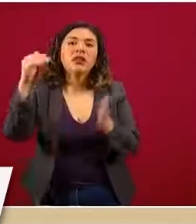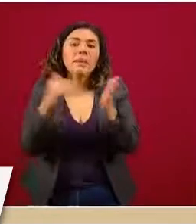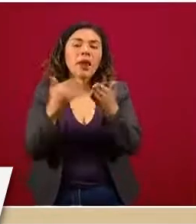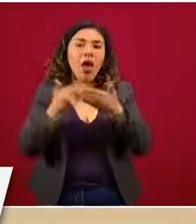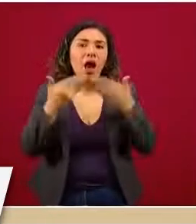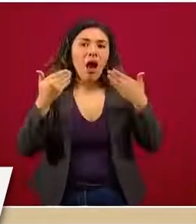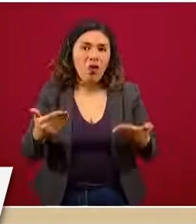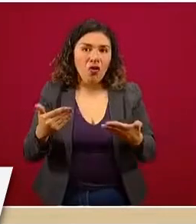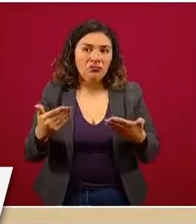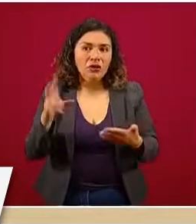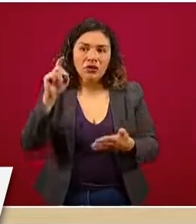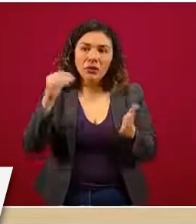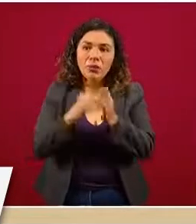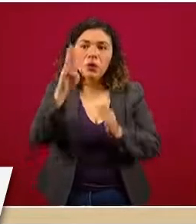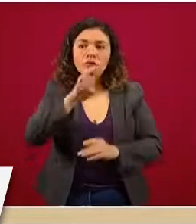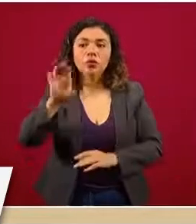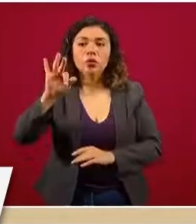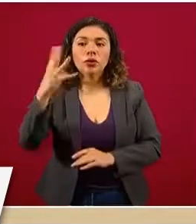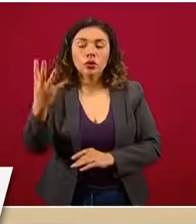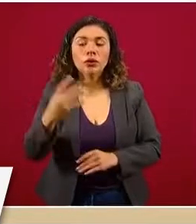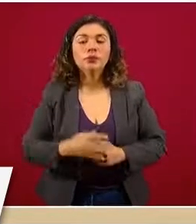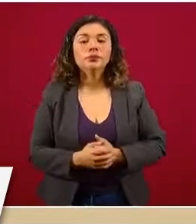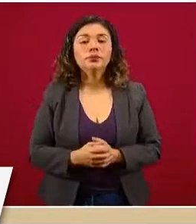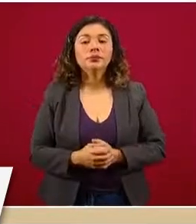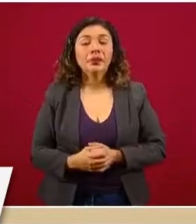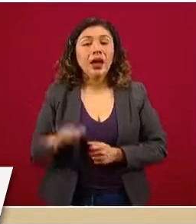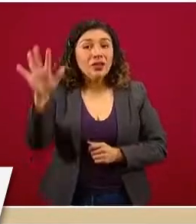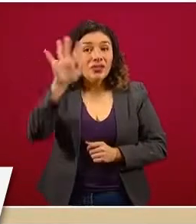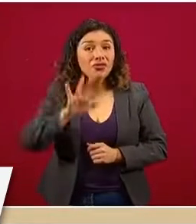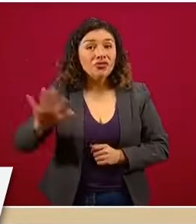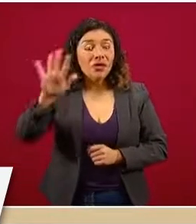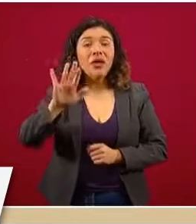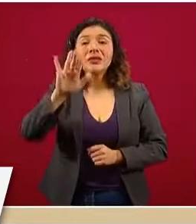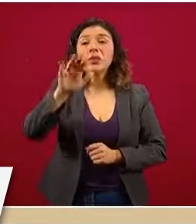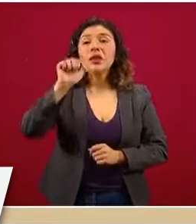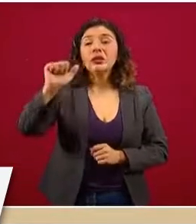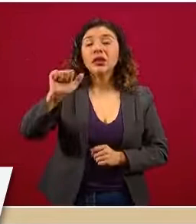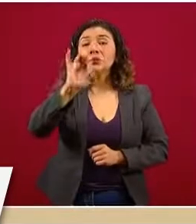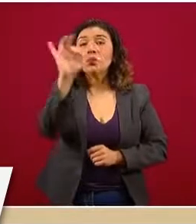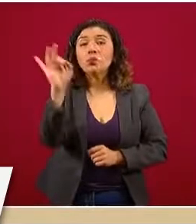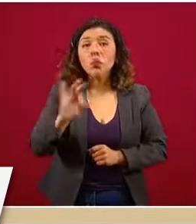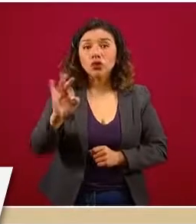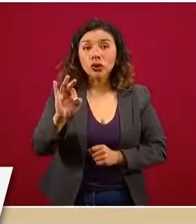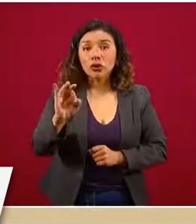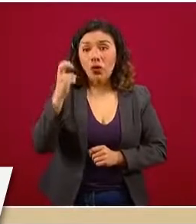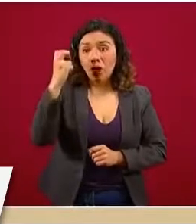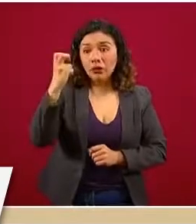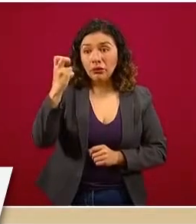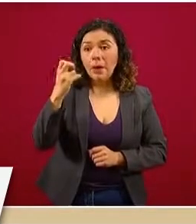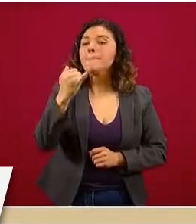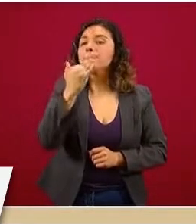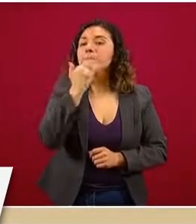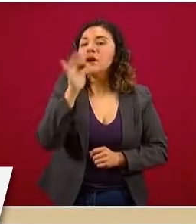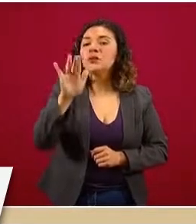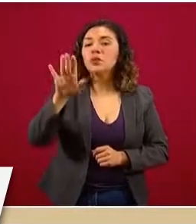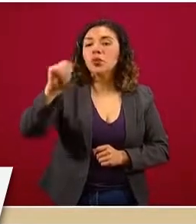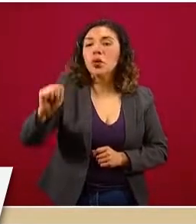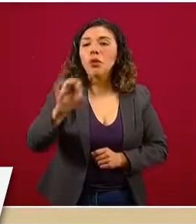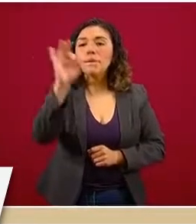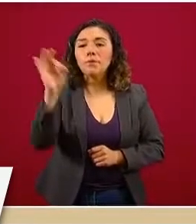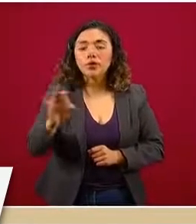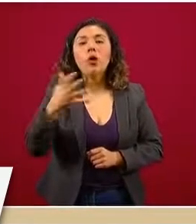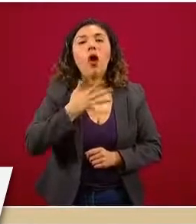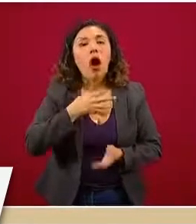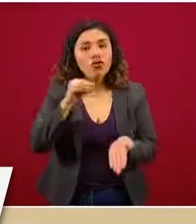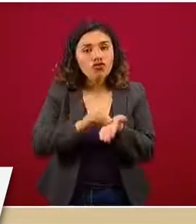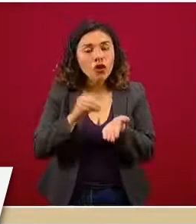30 mil 944. De ellas, 59 por ciento siguen